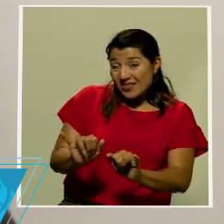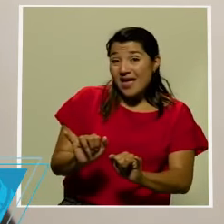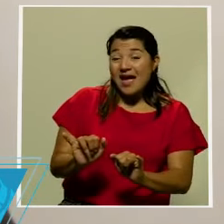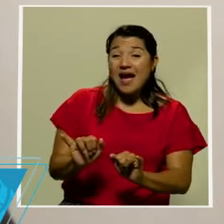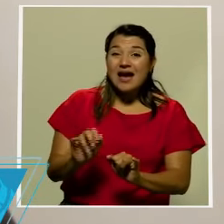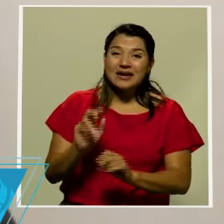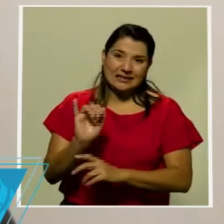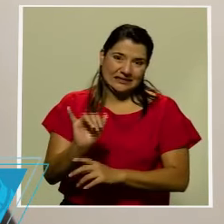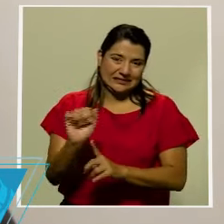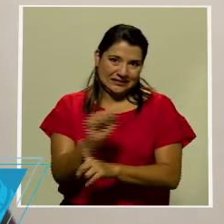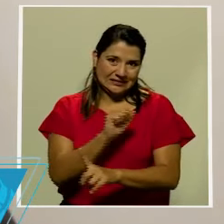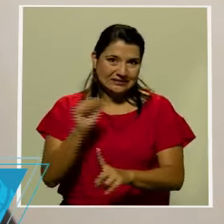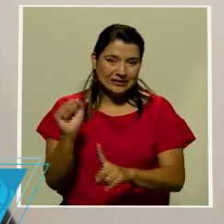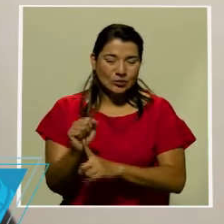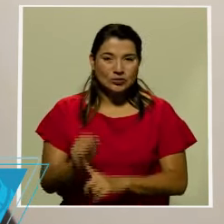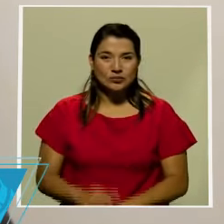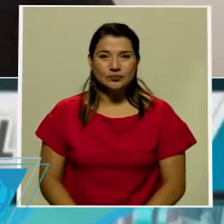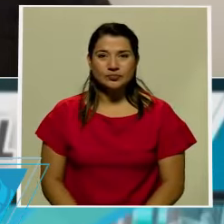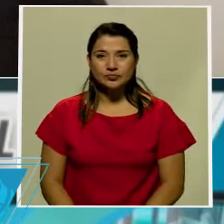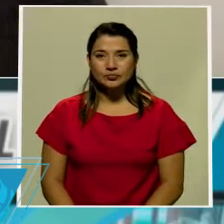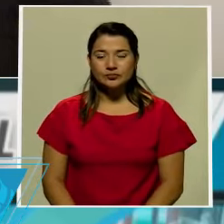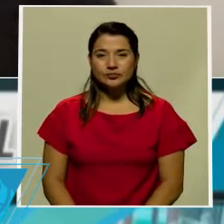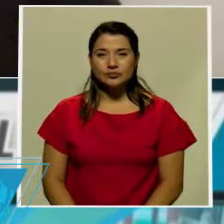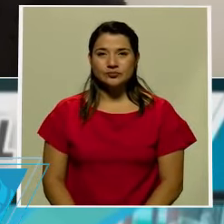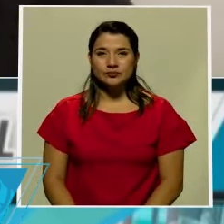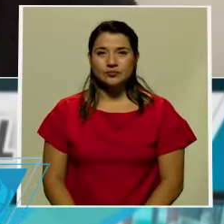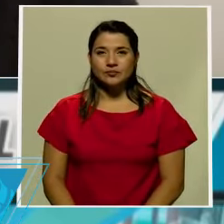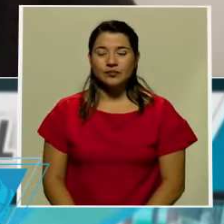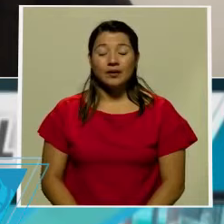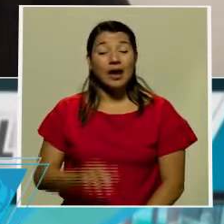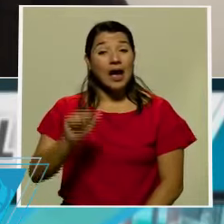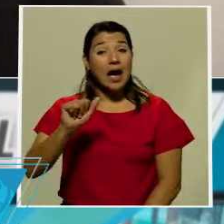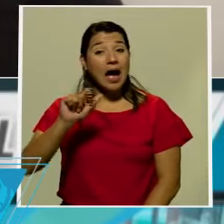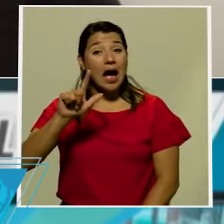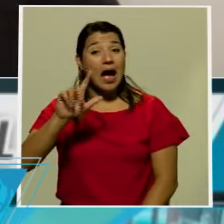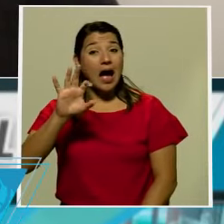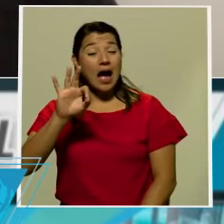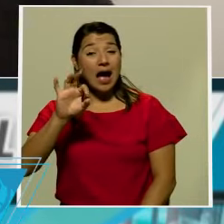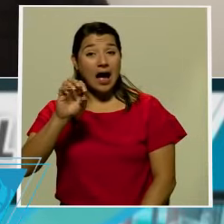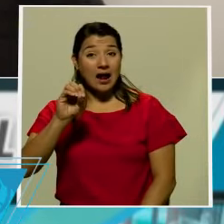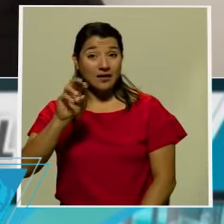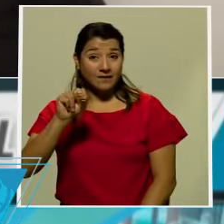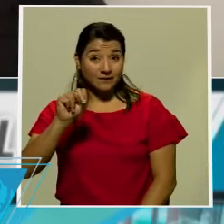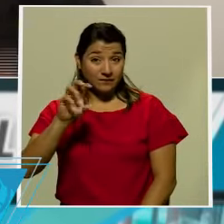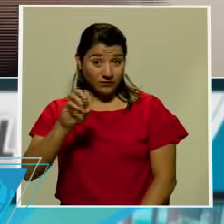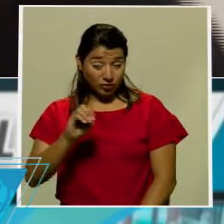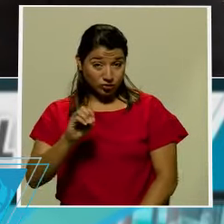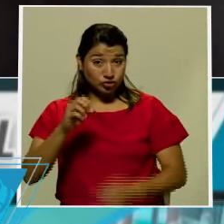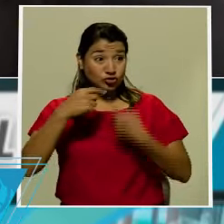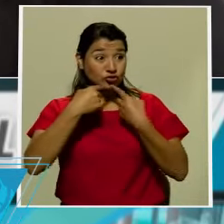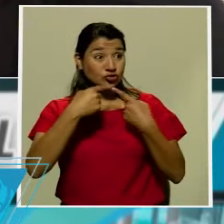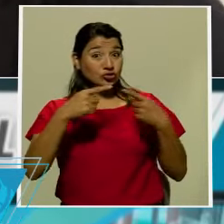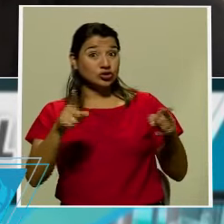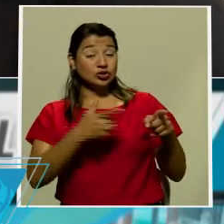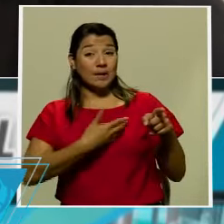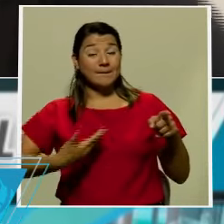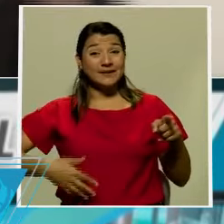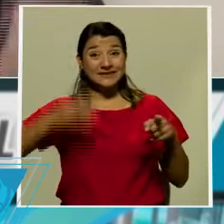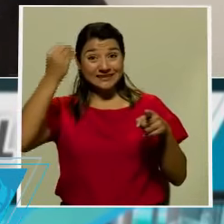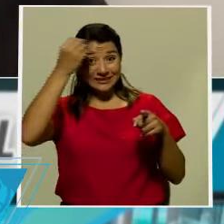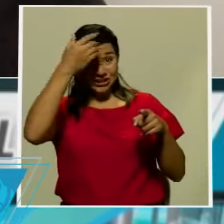Capitolio en D.C. Alfonso, el mensaje del presidente Trump a sus seguidores